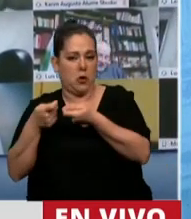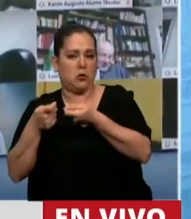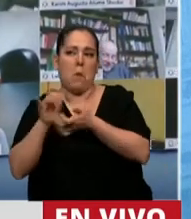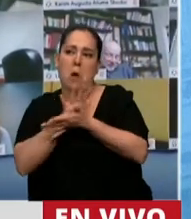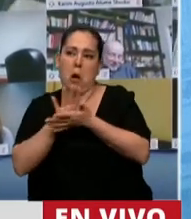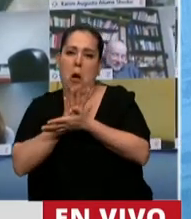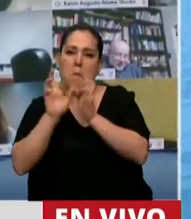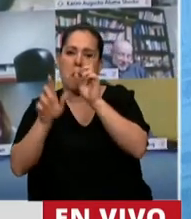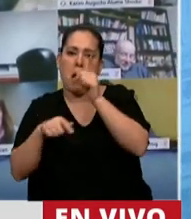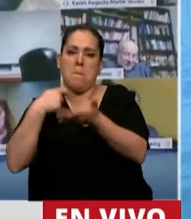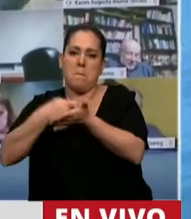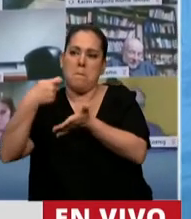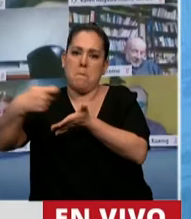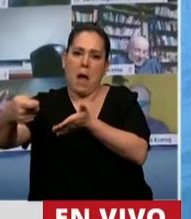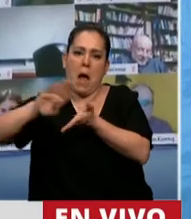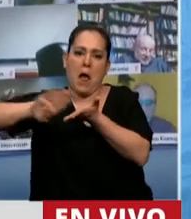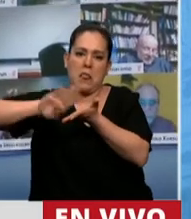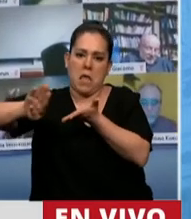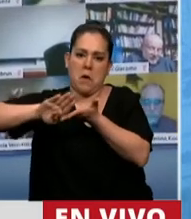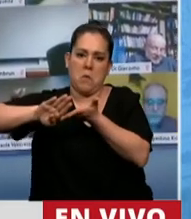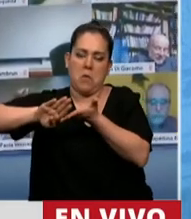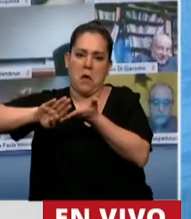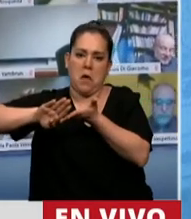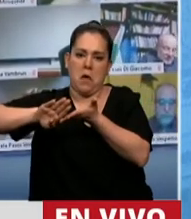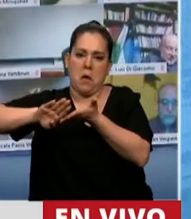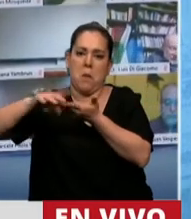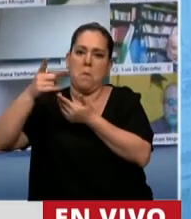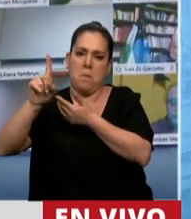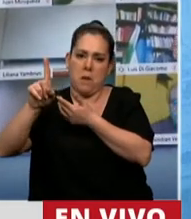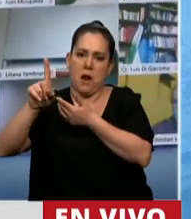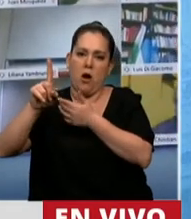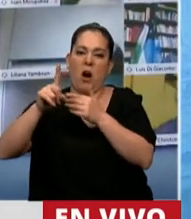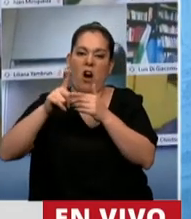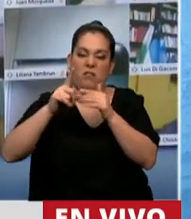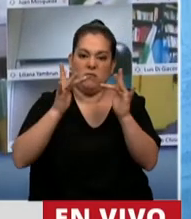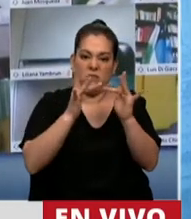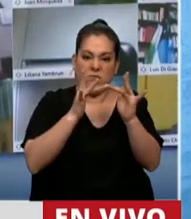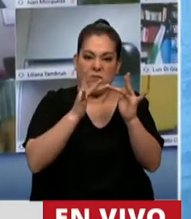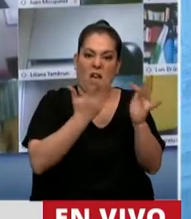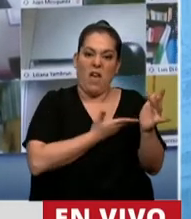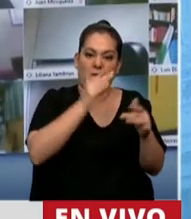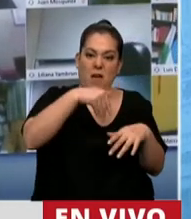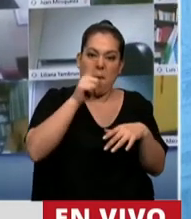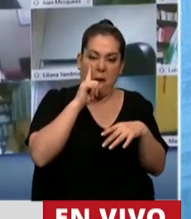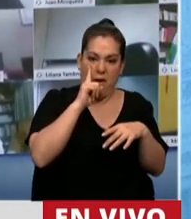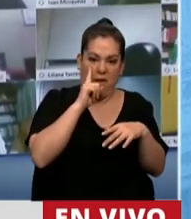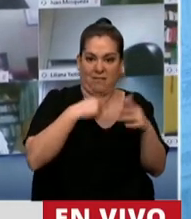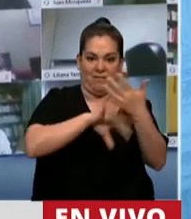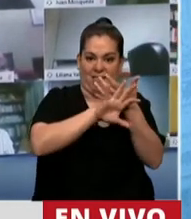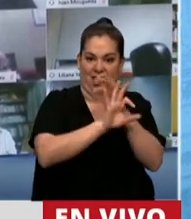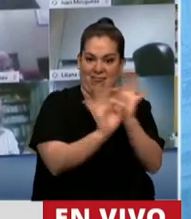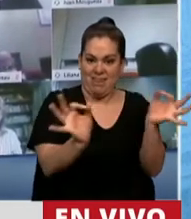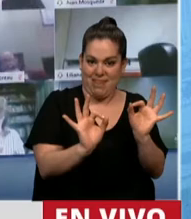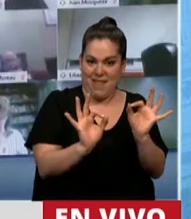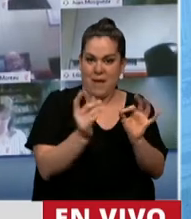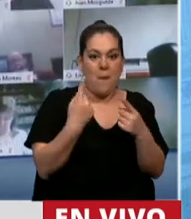externa que se fugaron por videoconferencia con el SMI, pero no van a